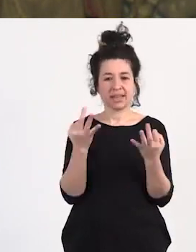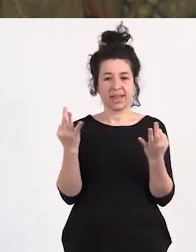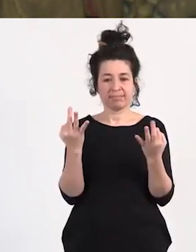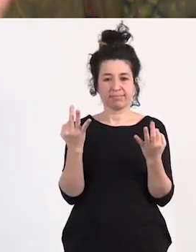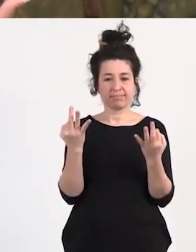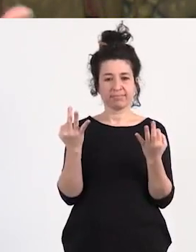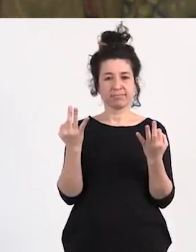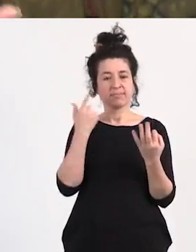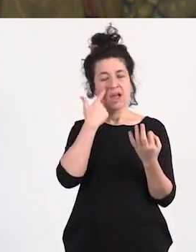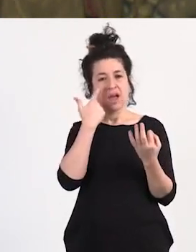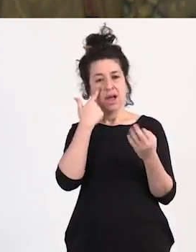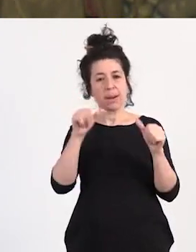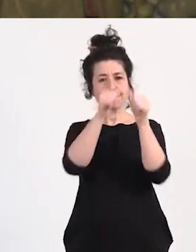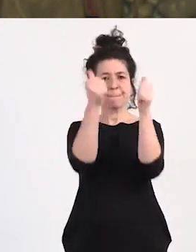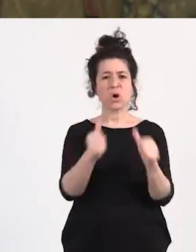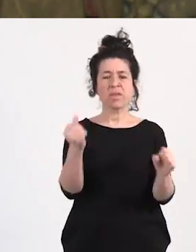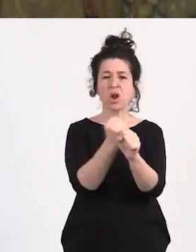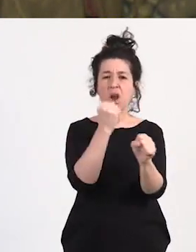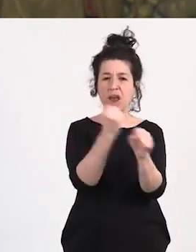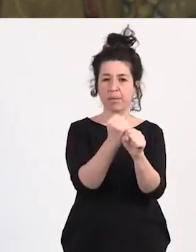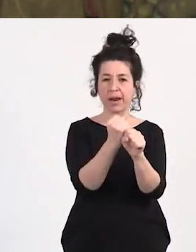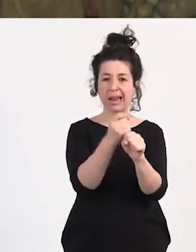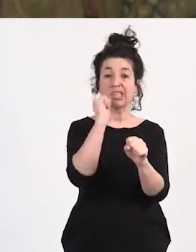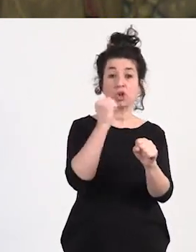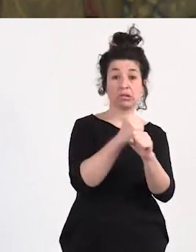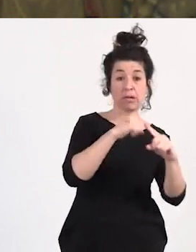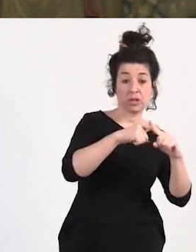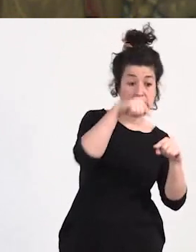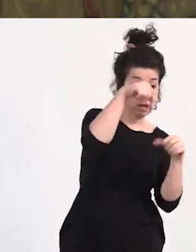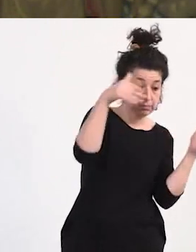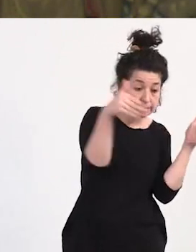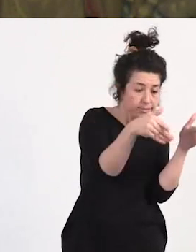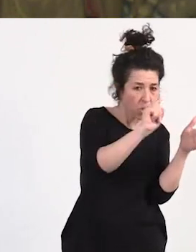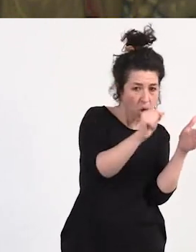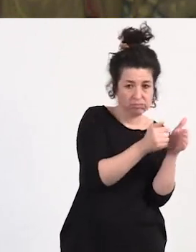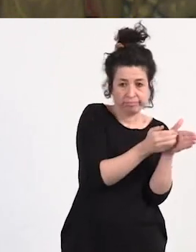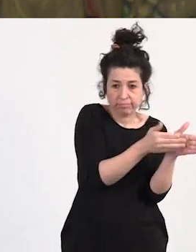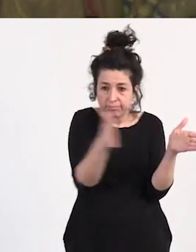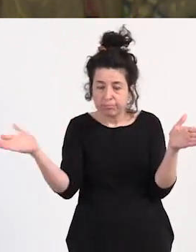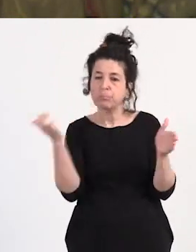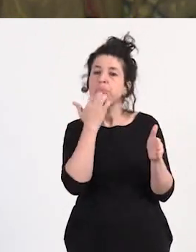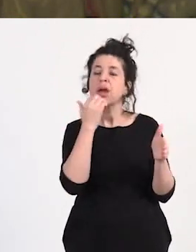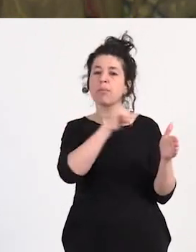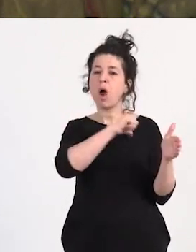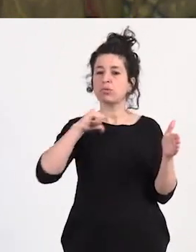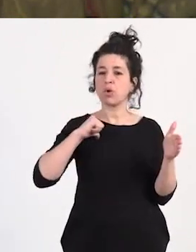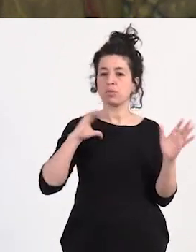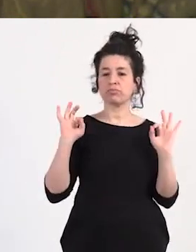plantear qué tipo de modelo laboral no solamente en el trabajo sexual sino por ejemplo en los autónomos